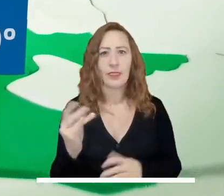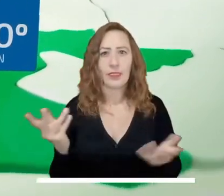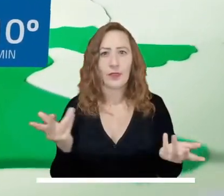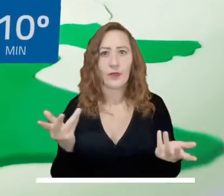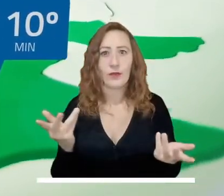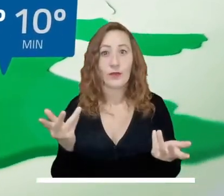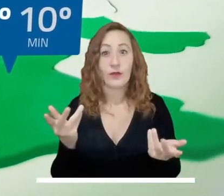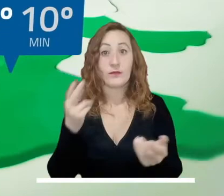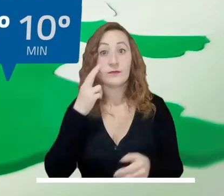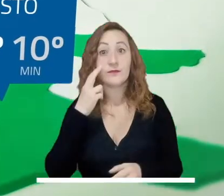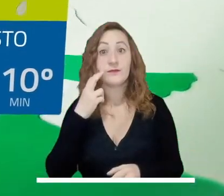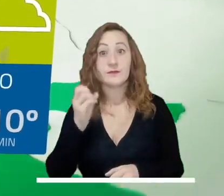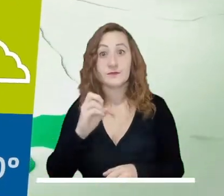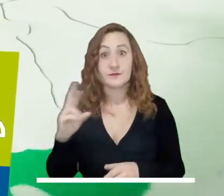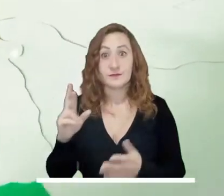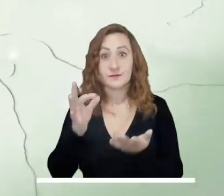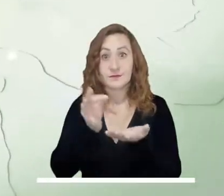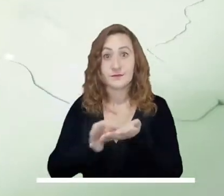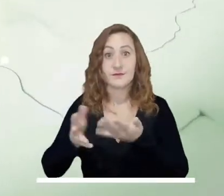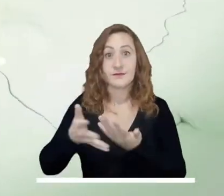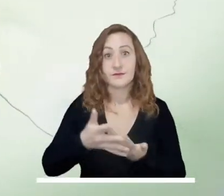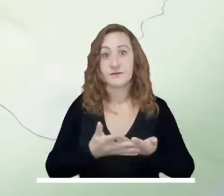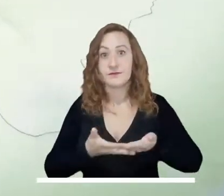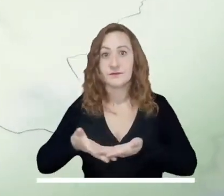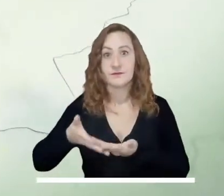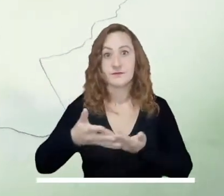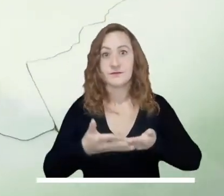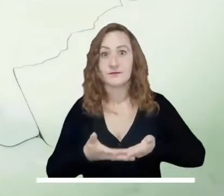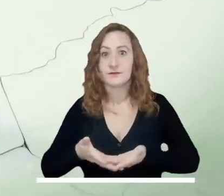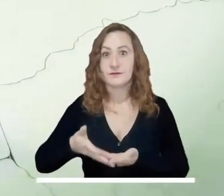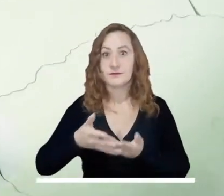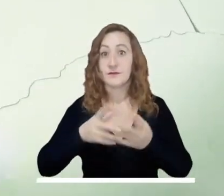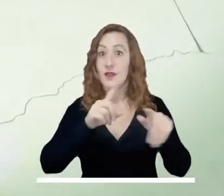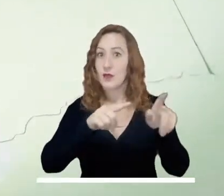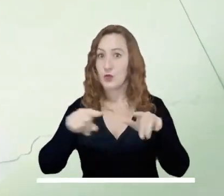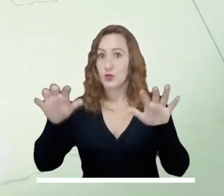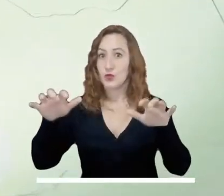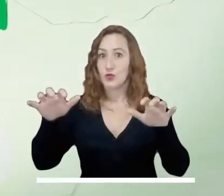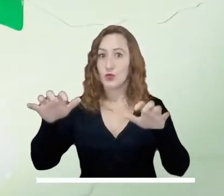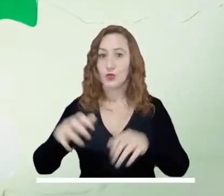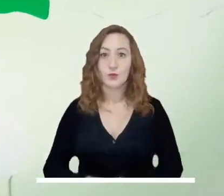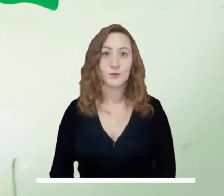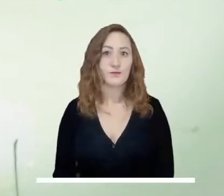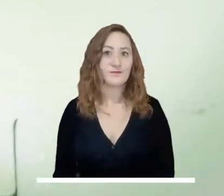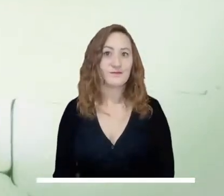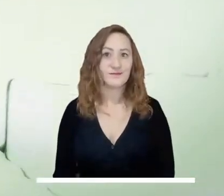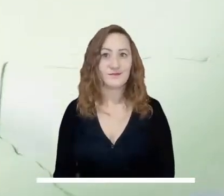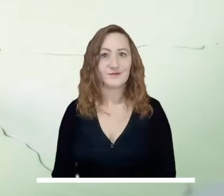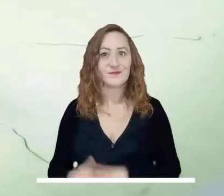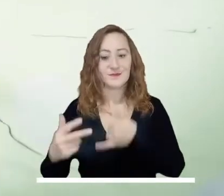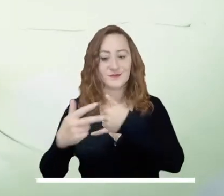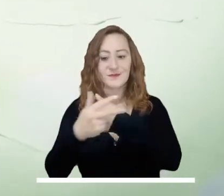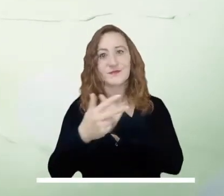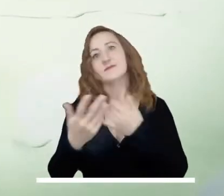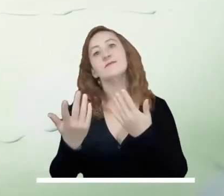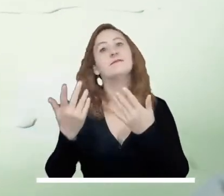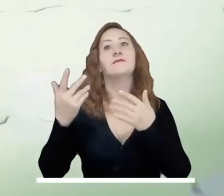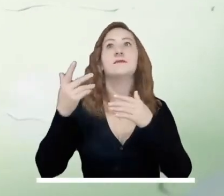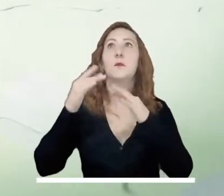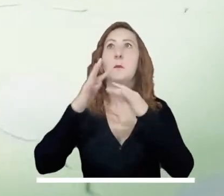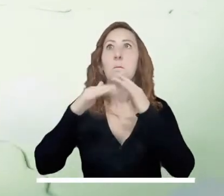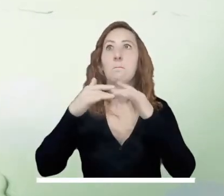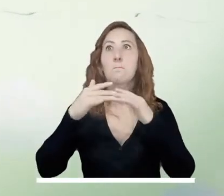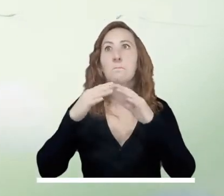intensidad se esperan en sectores de Nariño y el oriente y norte de Cauca. Las precipitaciones más importantes de los Andes se